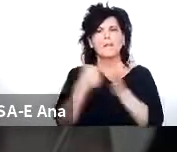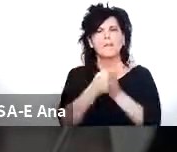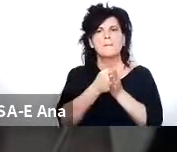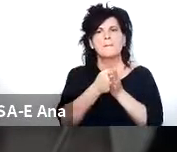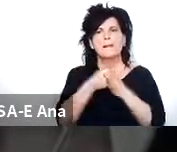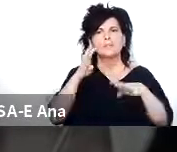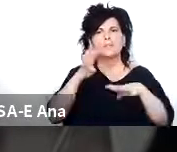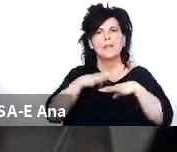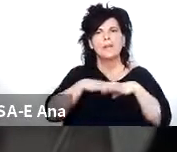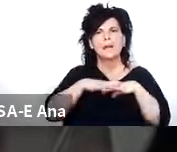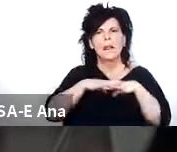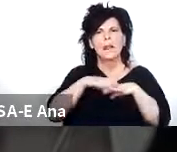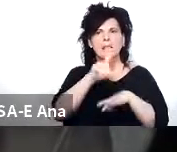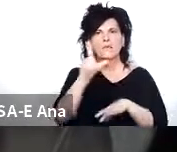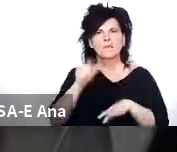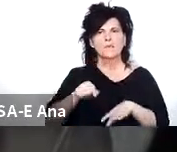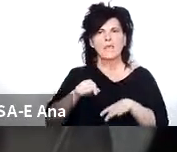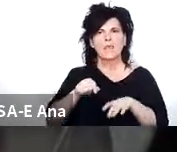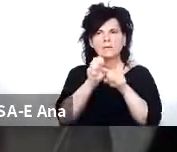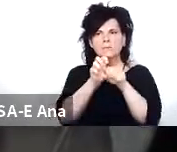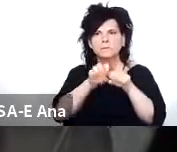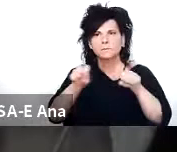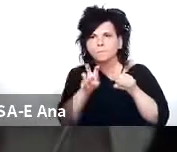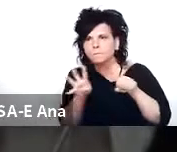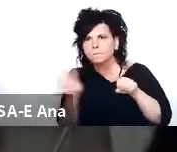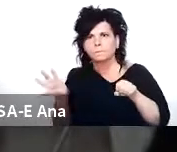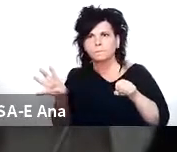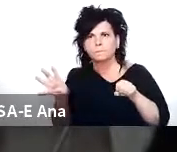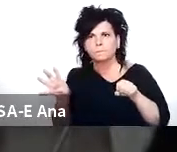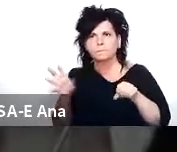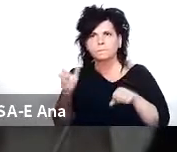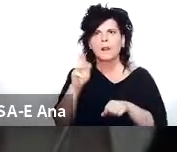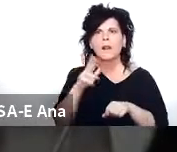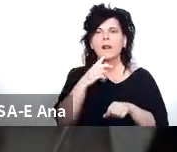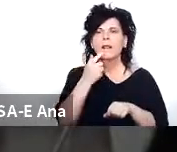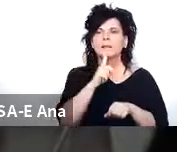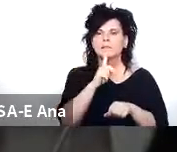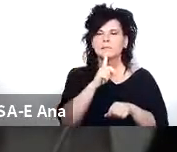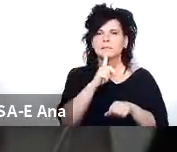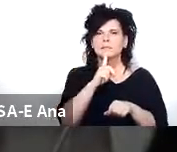fibra óptica el importante despliegue que ha hecho ARSAT en la provincia de fibra óptica